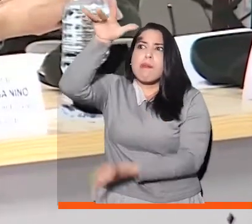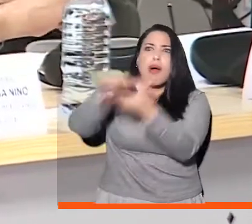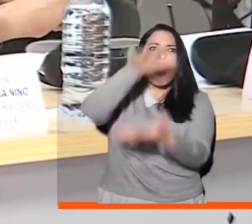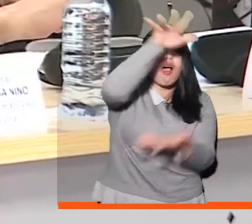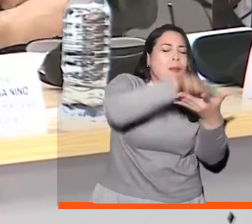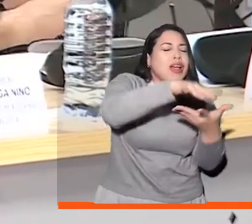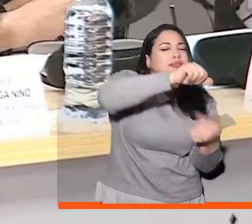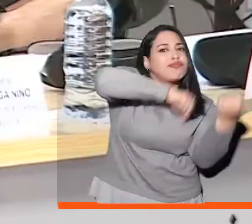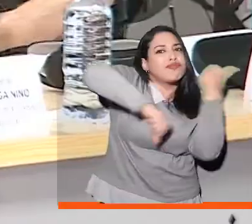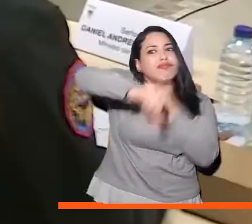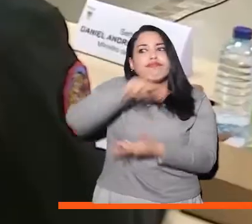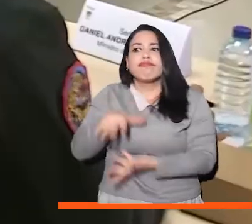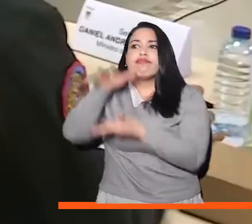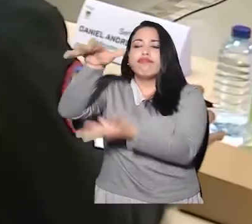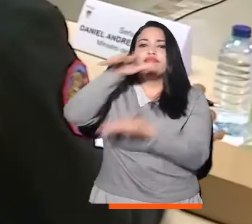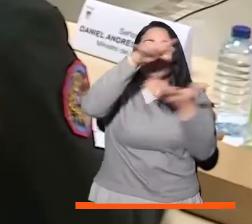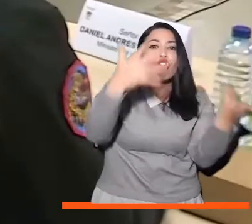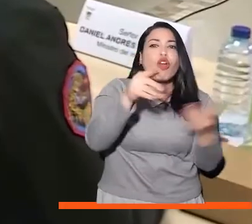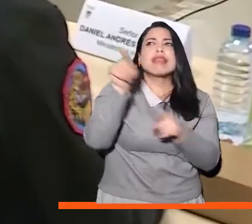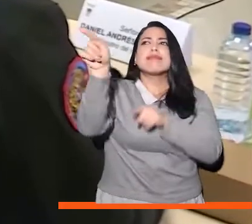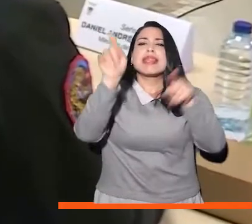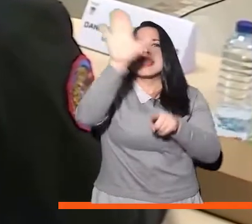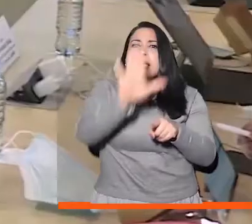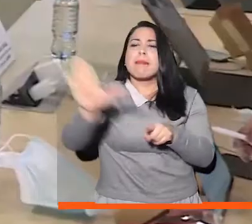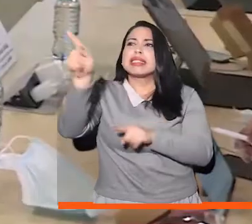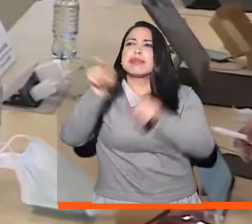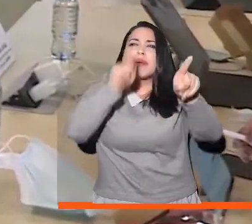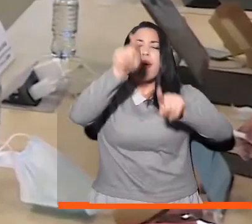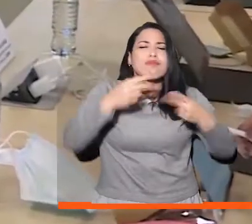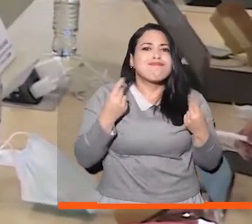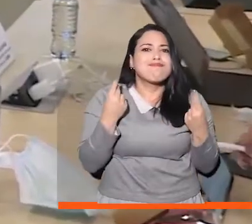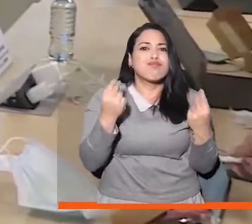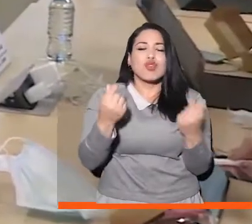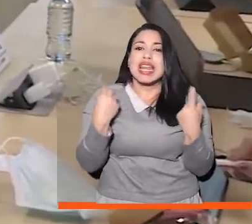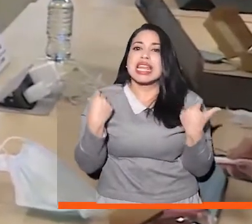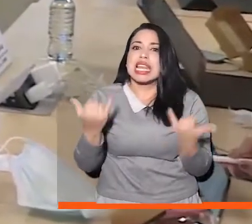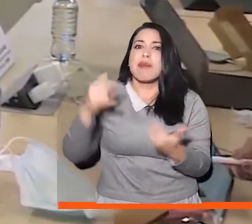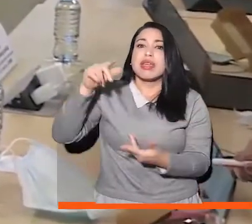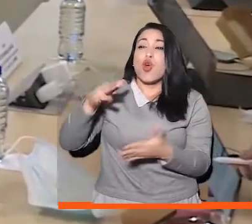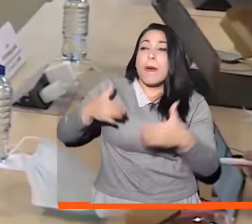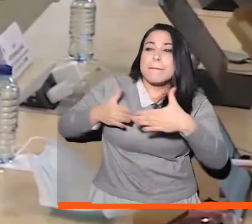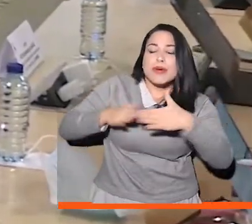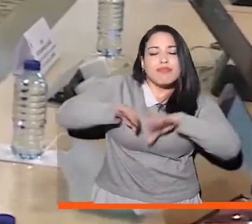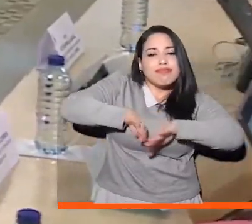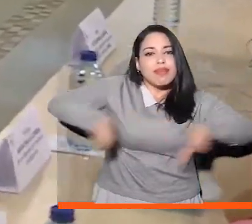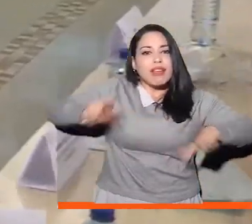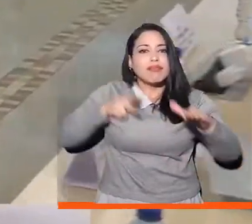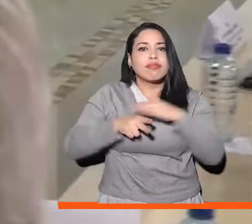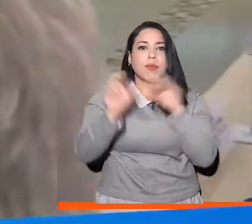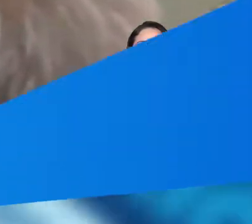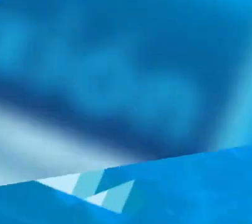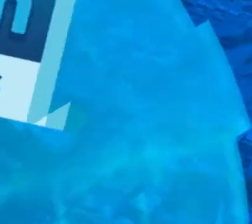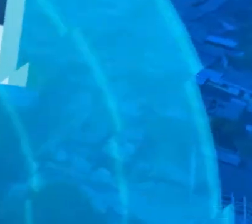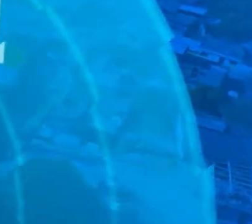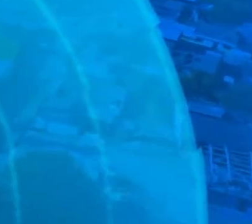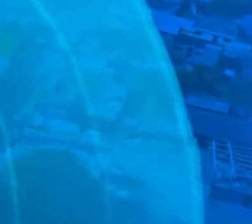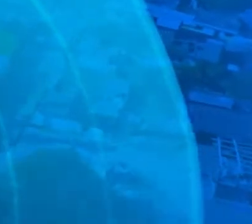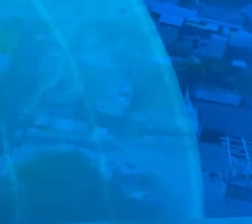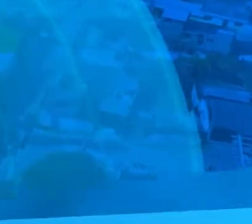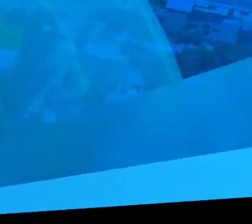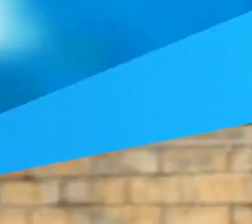abastecimiento estratégico en distintos puntos del departamento para acelerar los procesos de desbloqueo